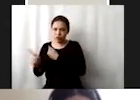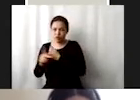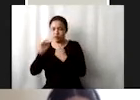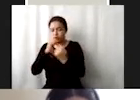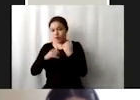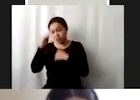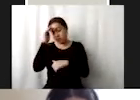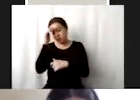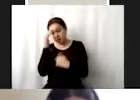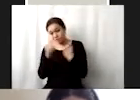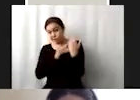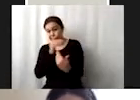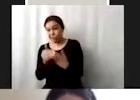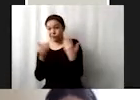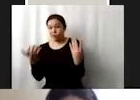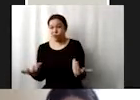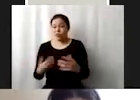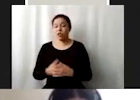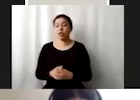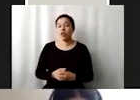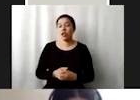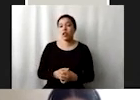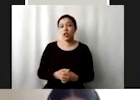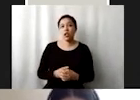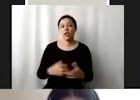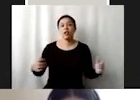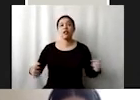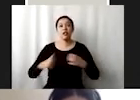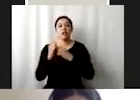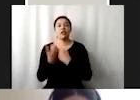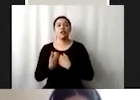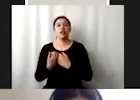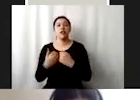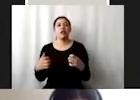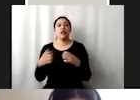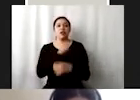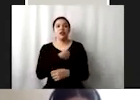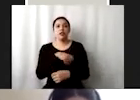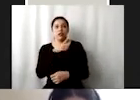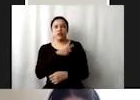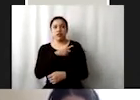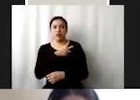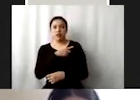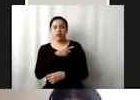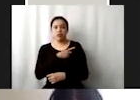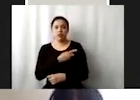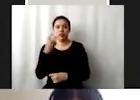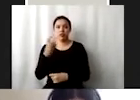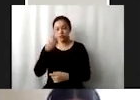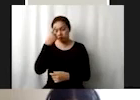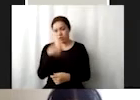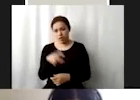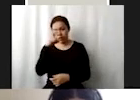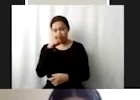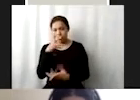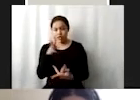consecuencias que un esquema como el de la pandemia nos pudiese haber traído quizá esto hubiese sido más estricto con fechas